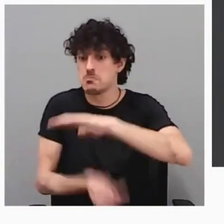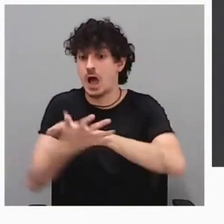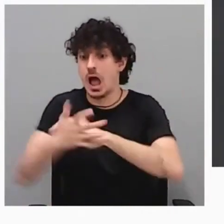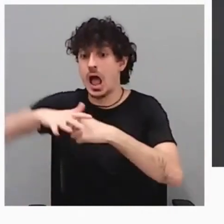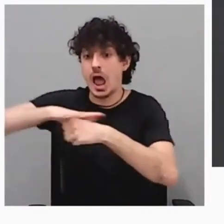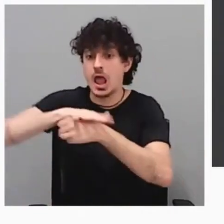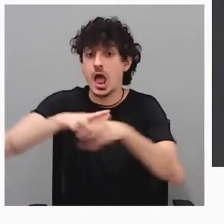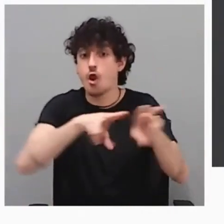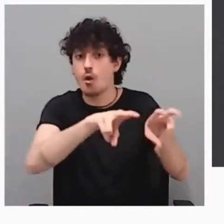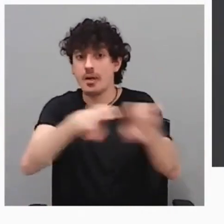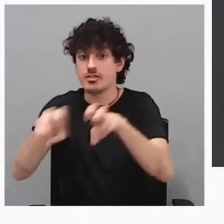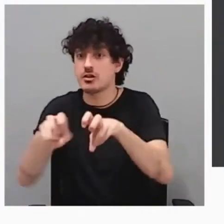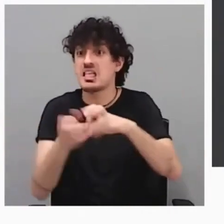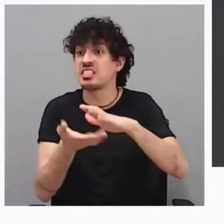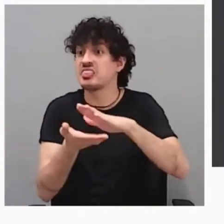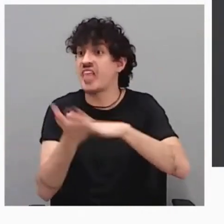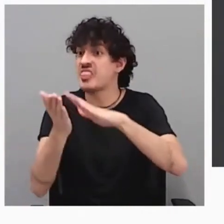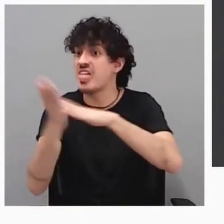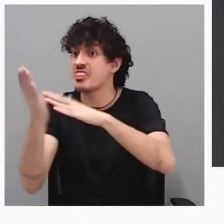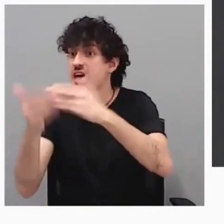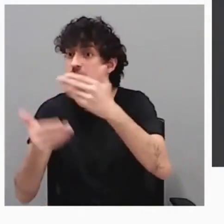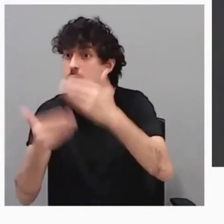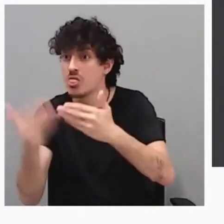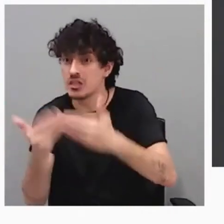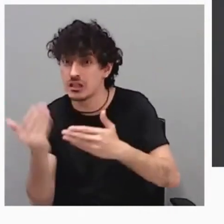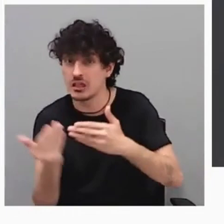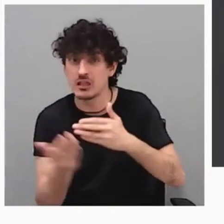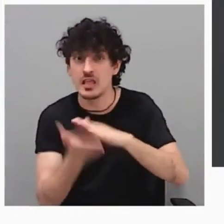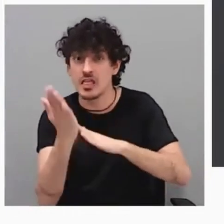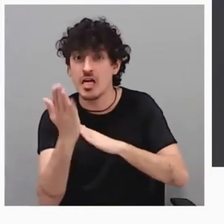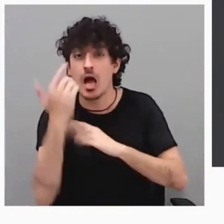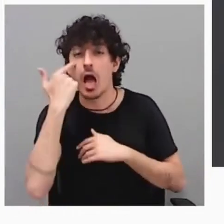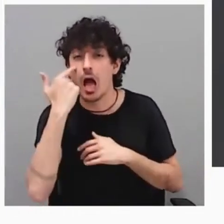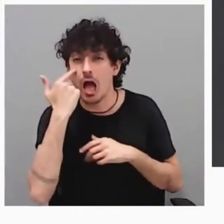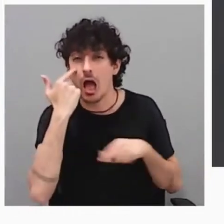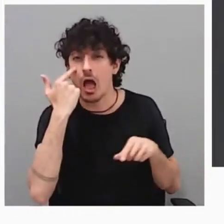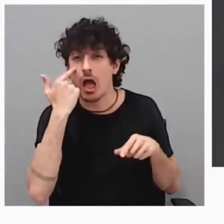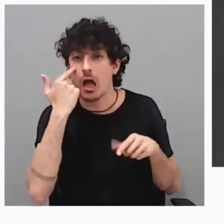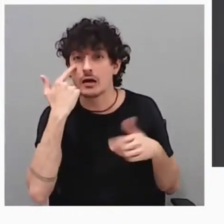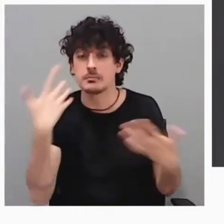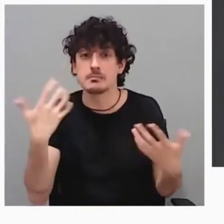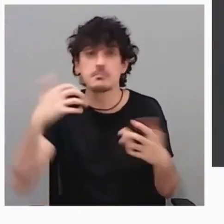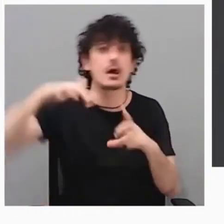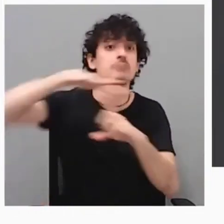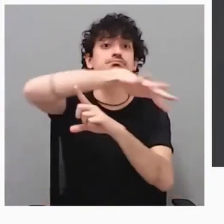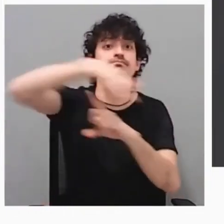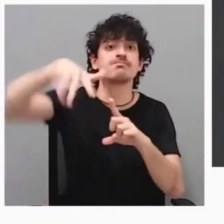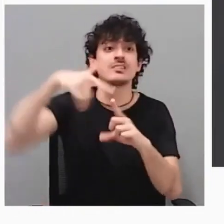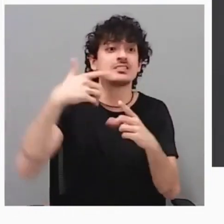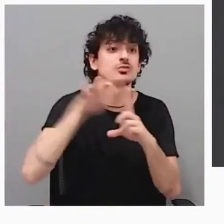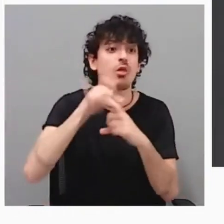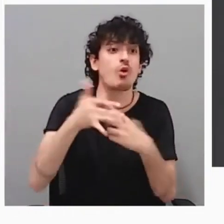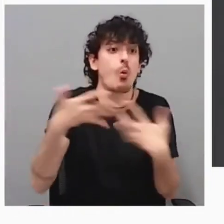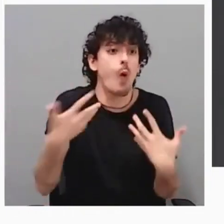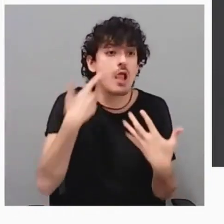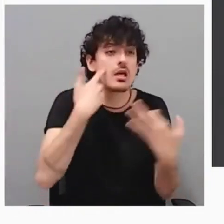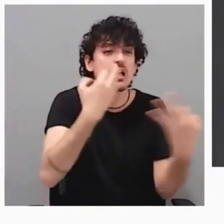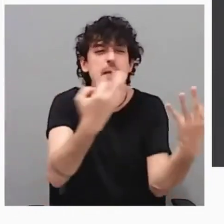Precisamente, esa parte de tendencias, observar qué es lo que está pasando a nuestro alrededor. Bueno, pues algunas